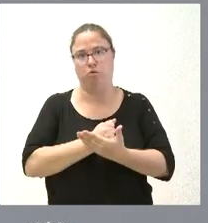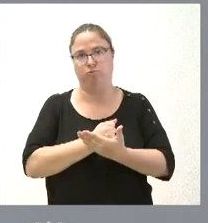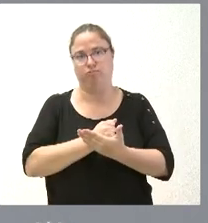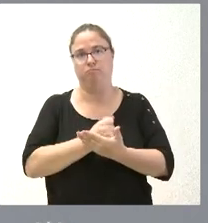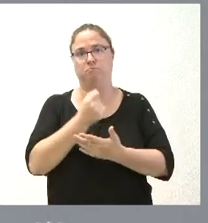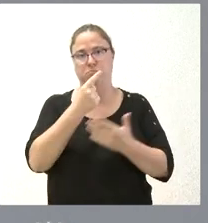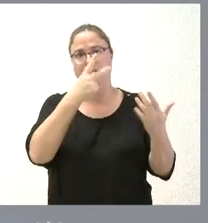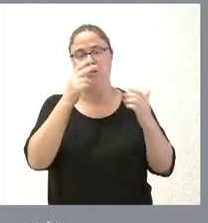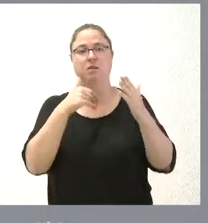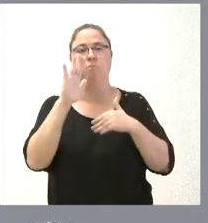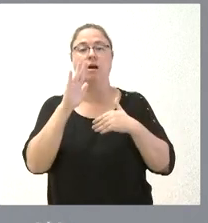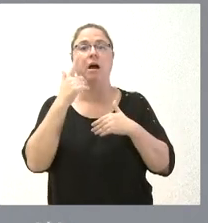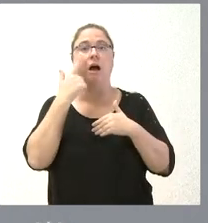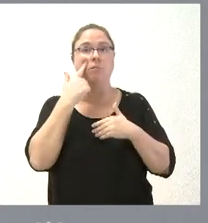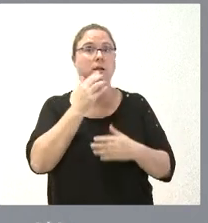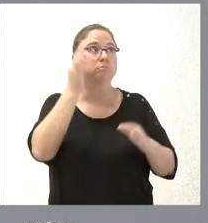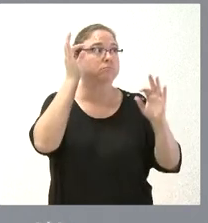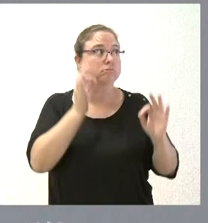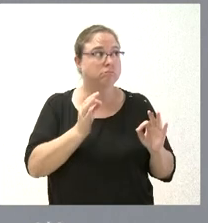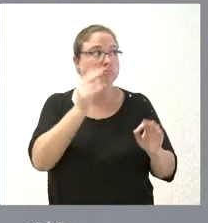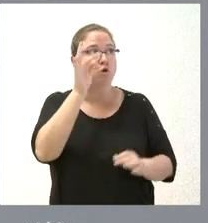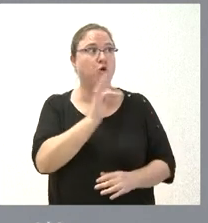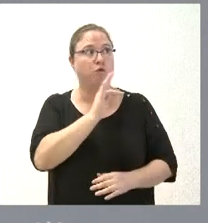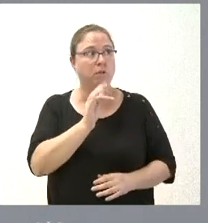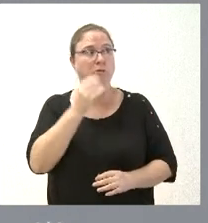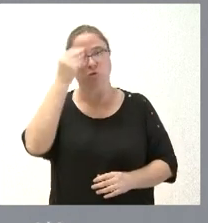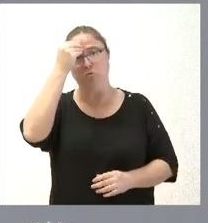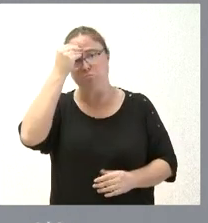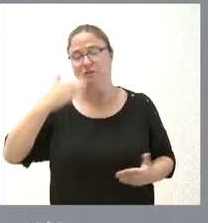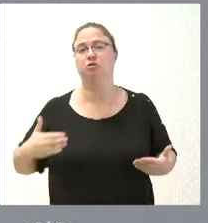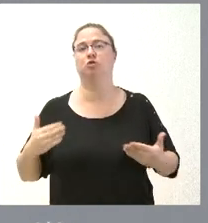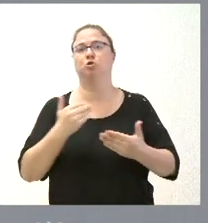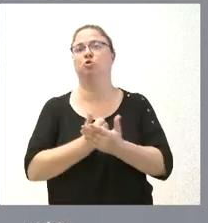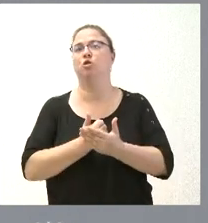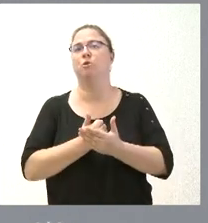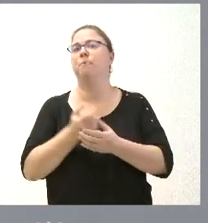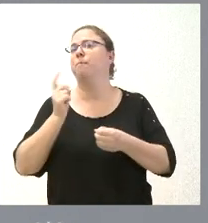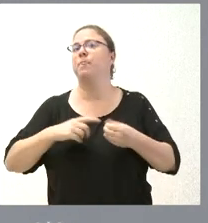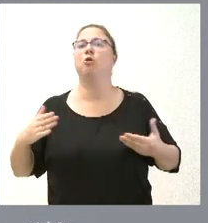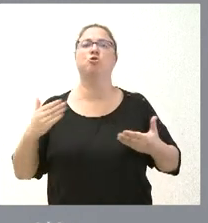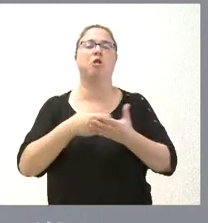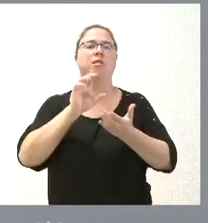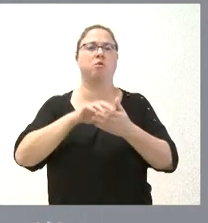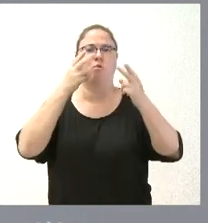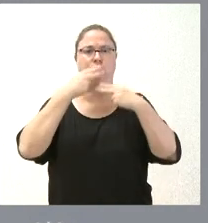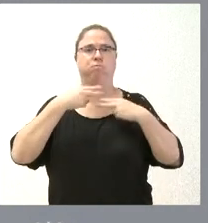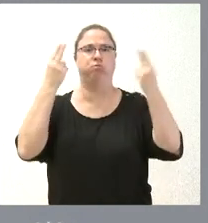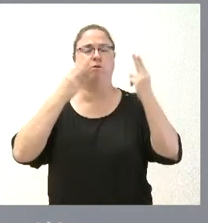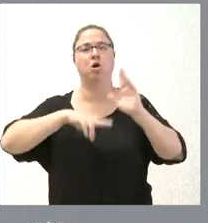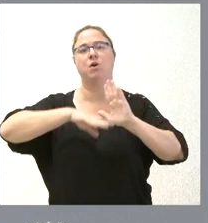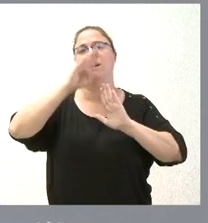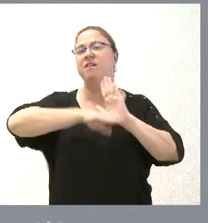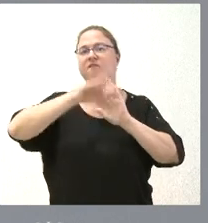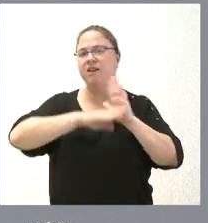a esperas de mejor confirmación yo creo que esto incluye en todo caso a todos los centros públicos de todos los niveles